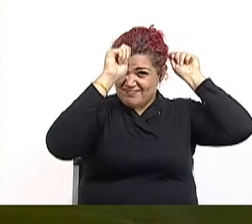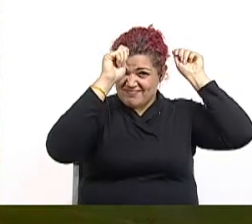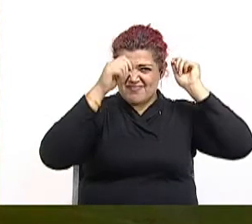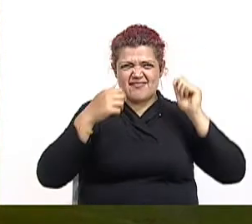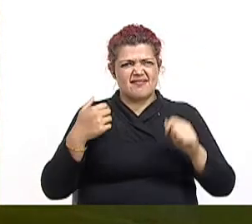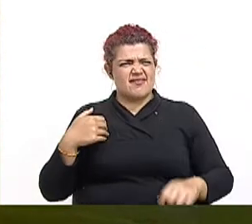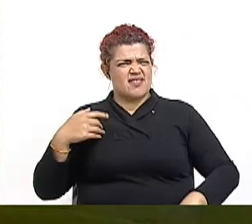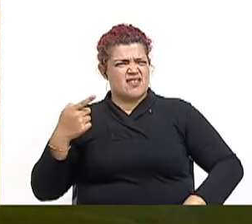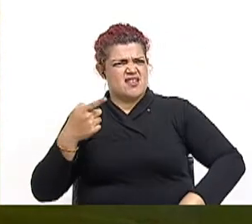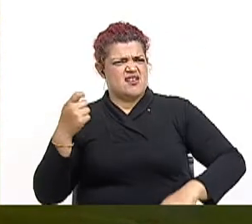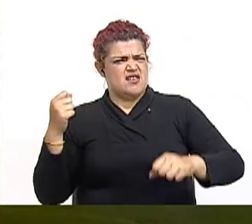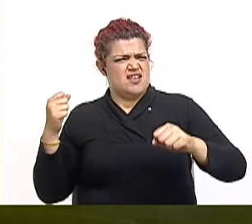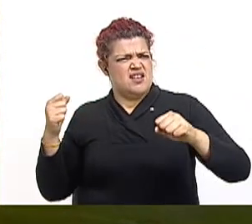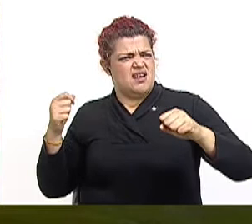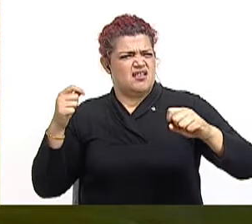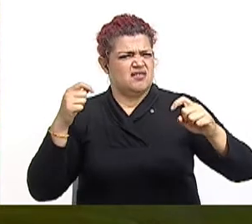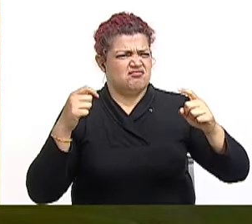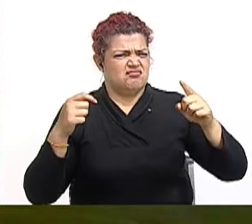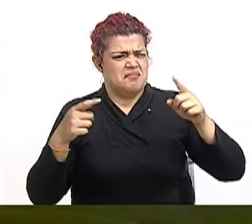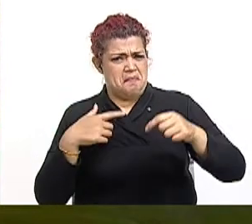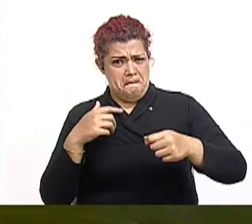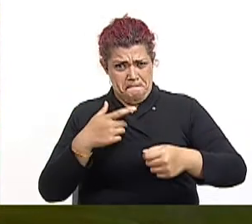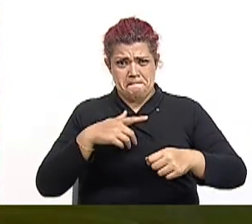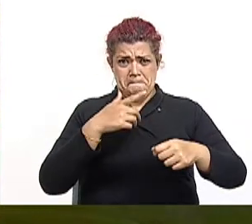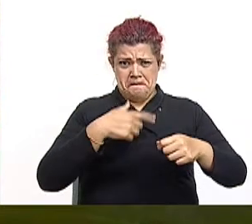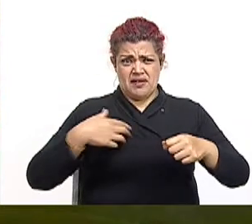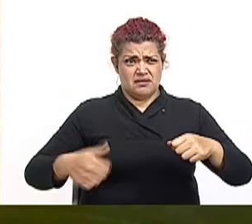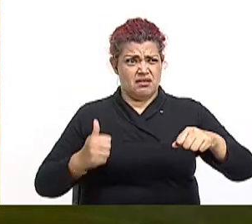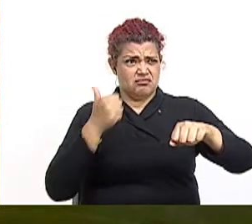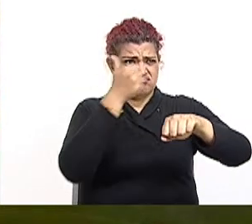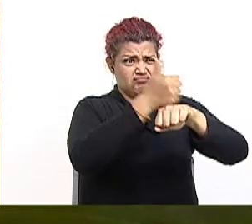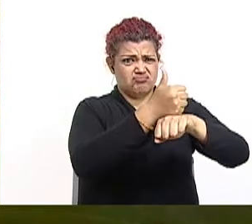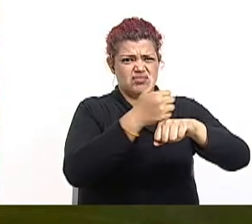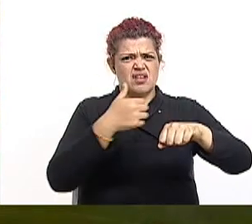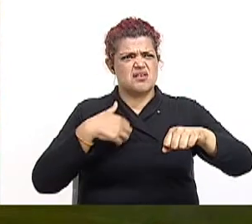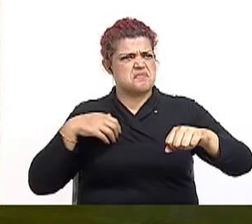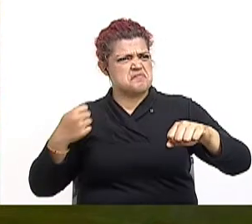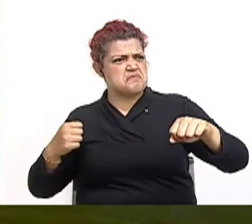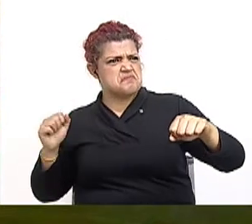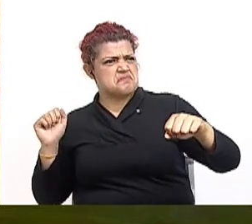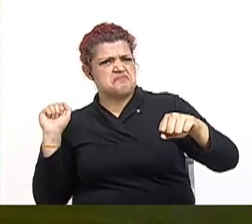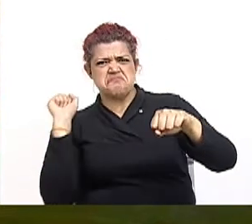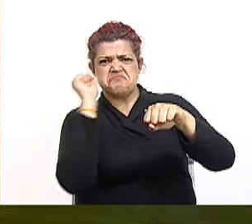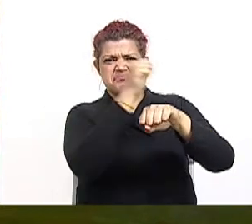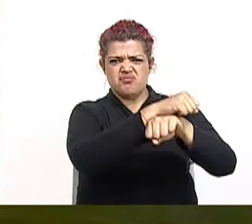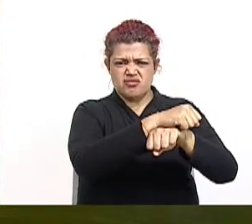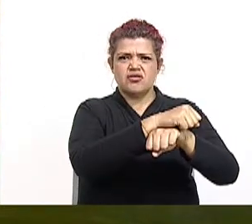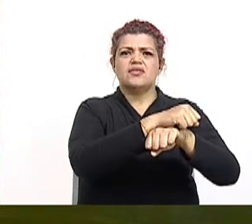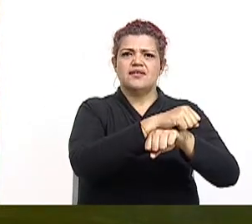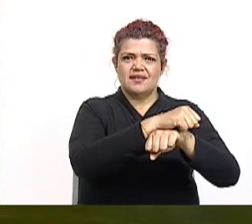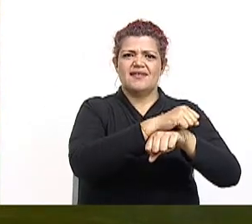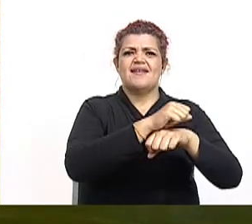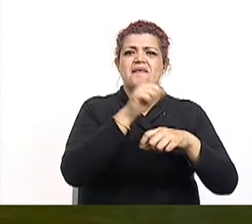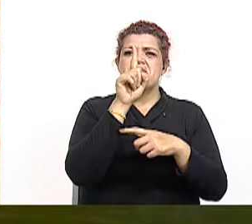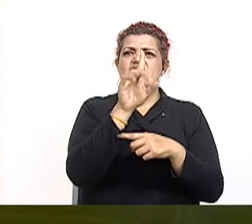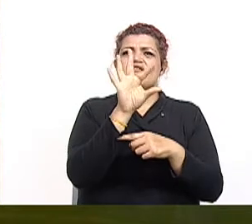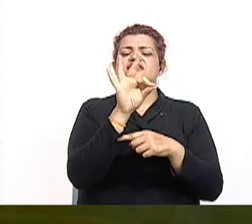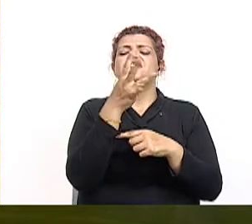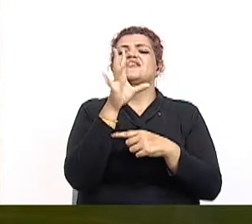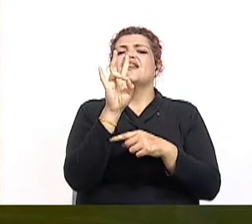golpe de Estado. Esto en 1917. Gran gobernante, Alfredo González Flores, en una